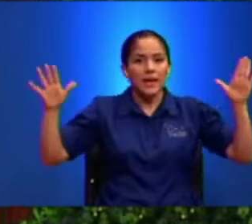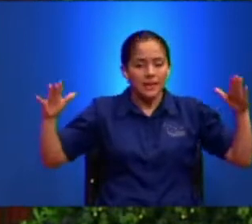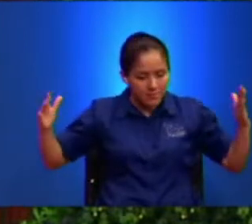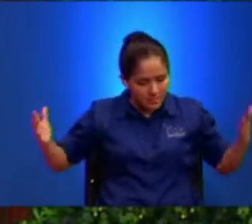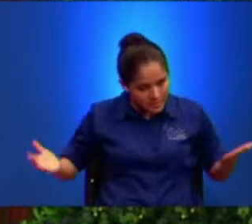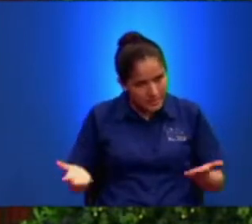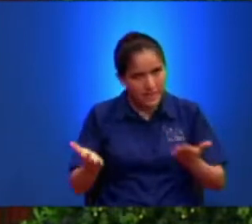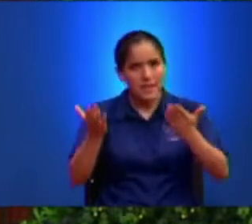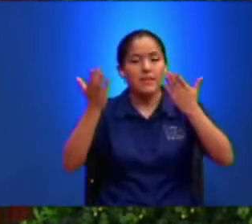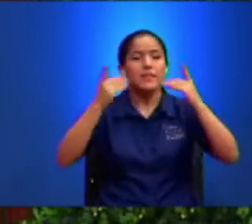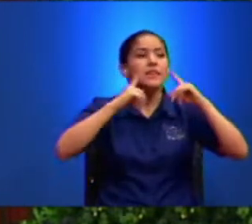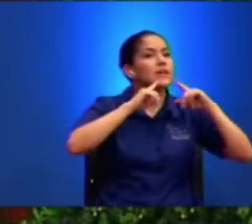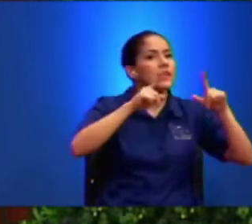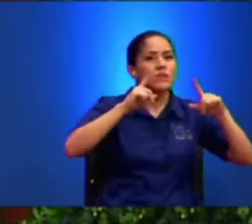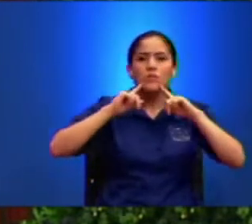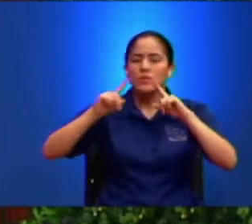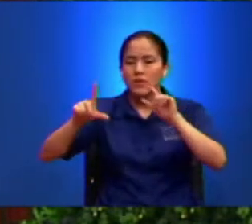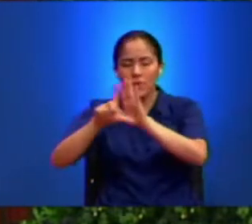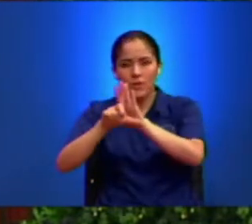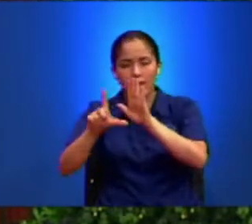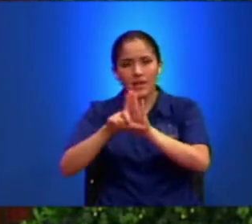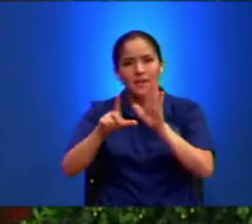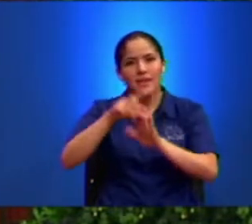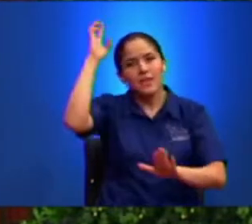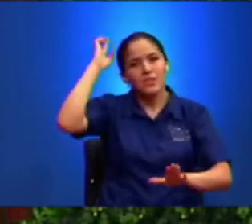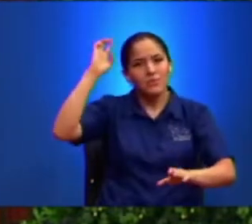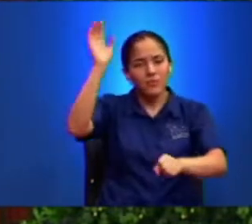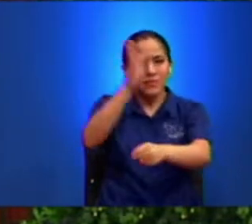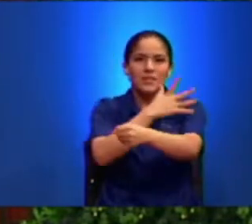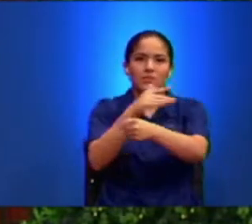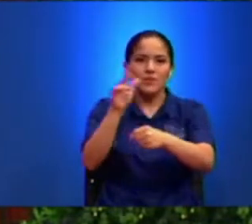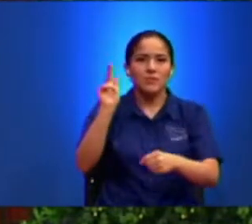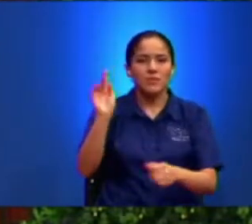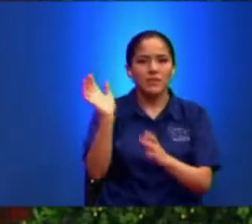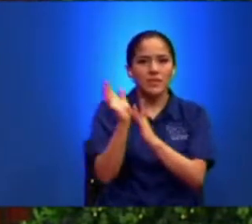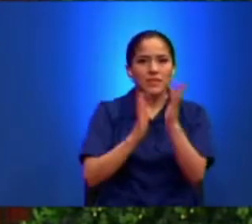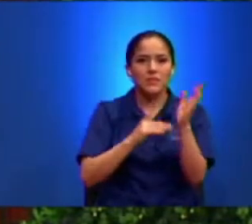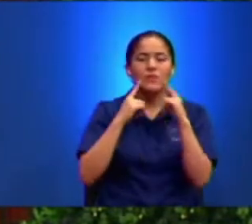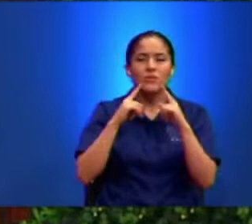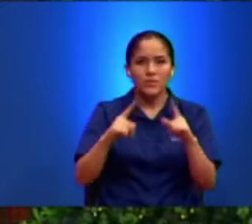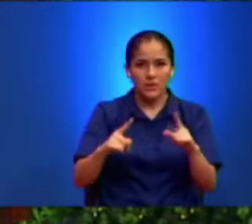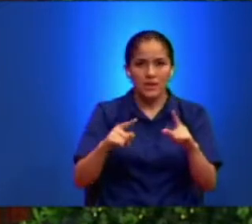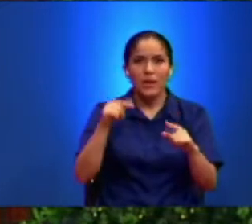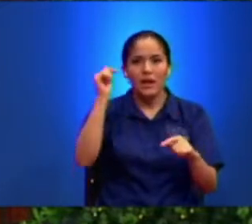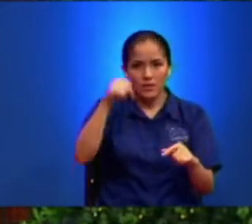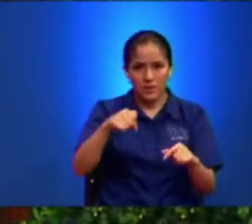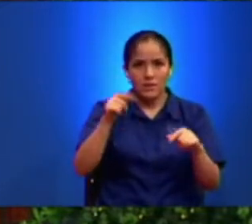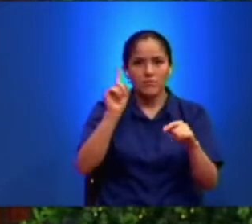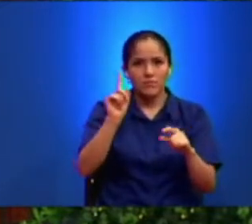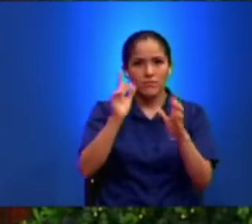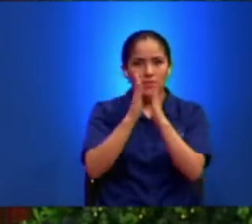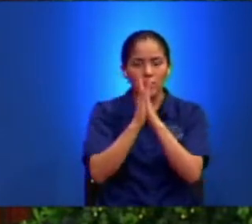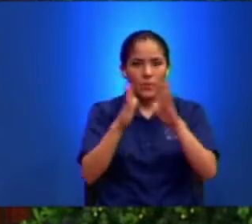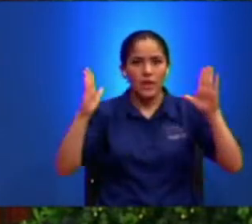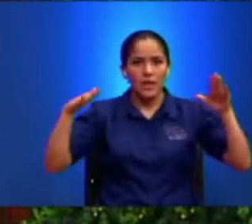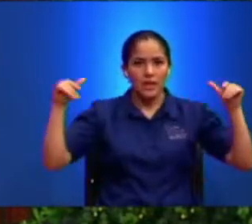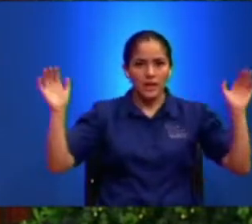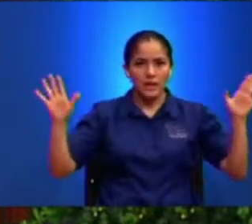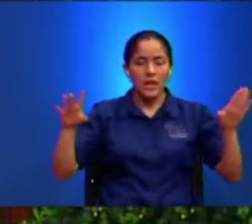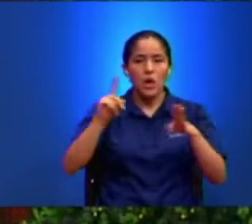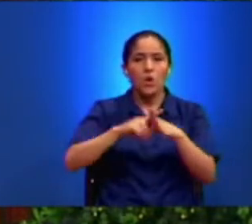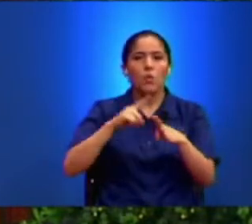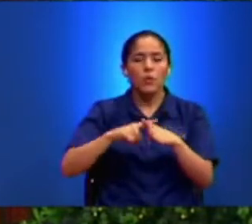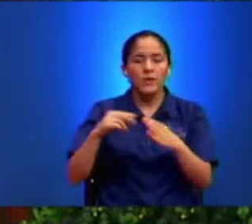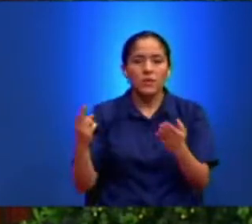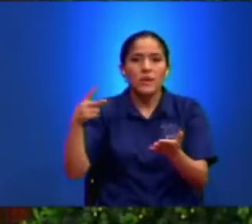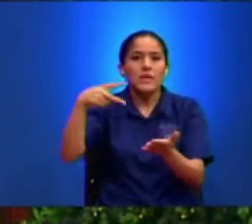anuncia Lo que había anunciado La ley Los profetas Los salmos Y Jesús Ahora lo anuncia Un ángel Cuando Él resucita Ya no está